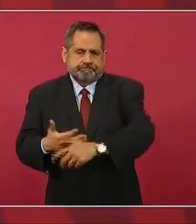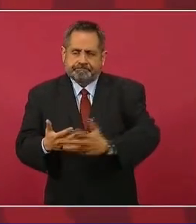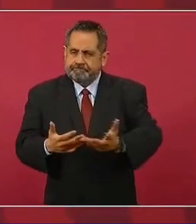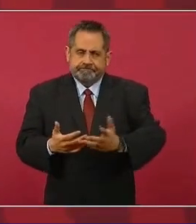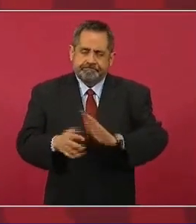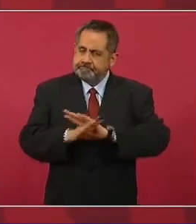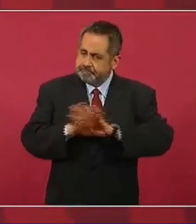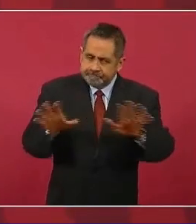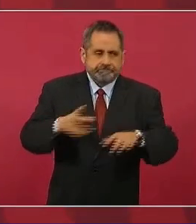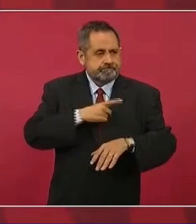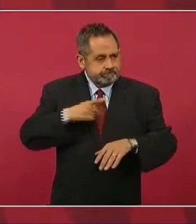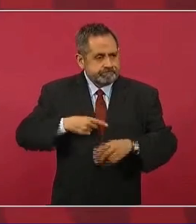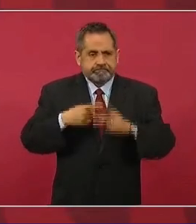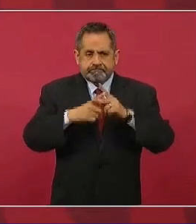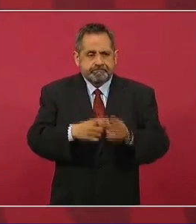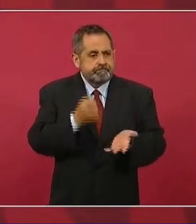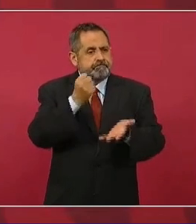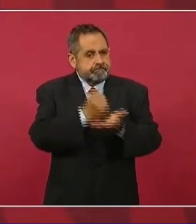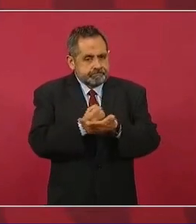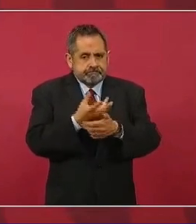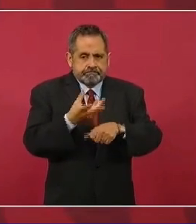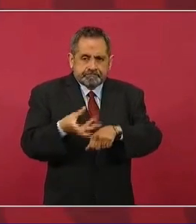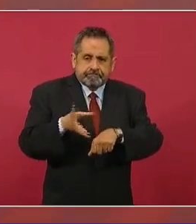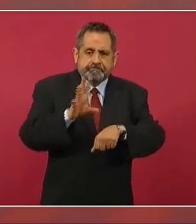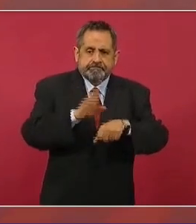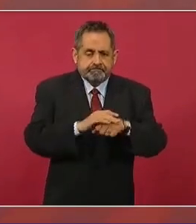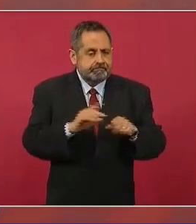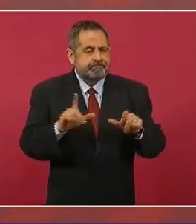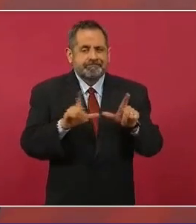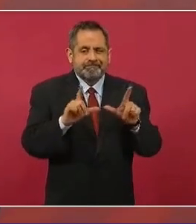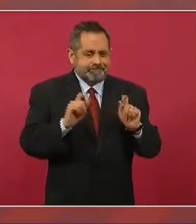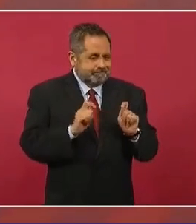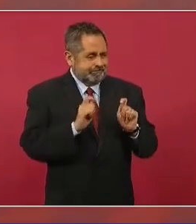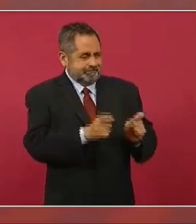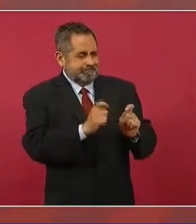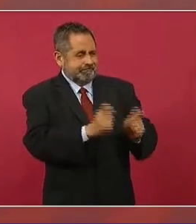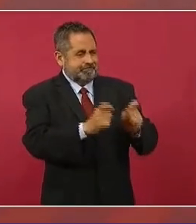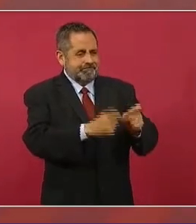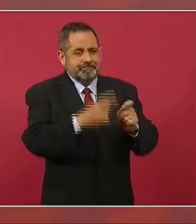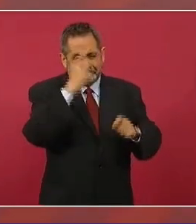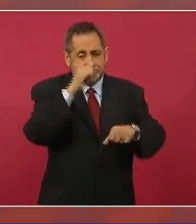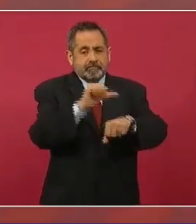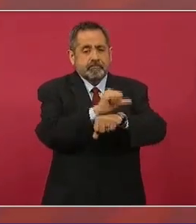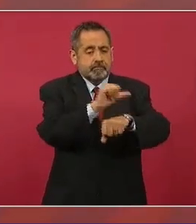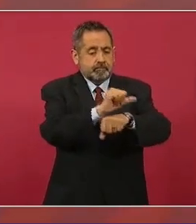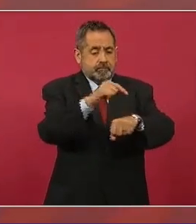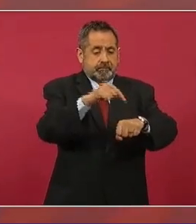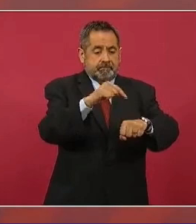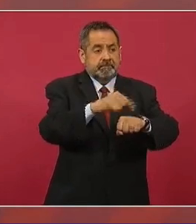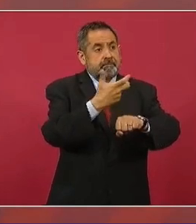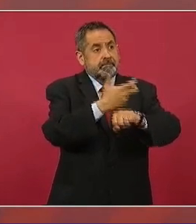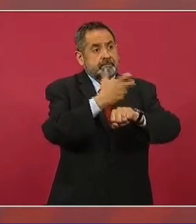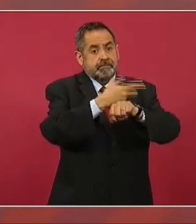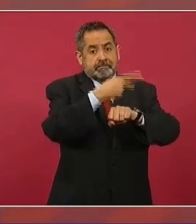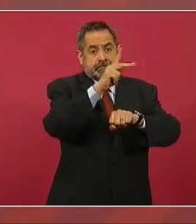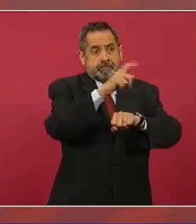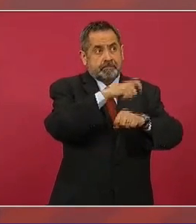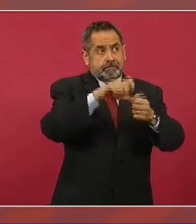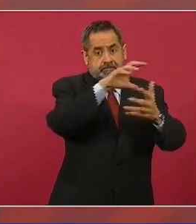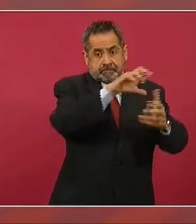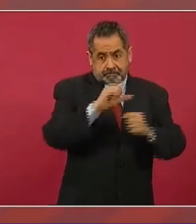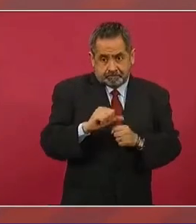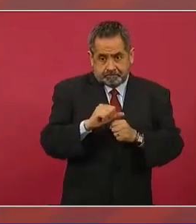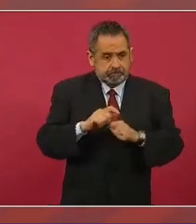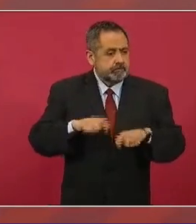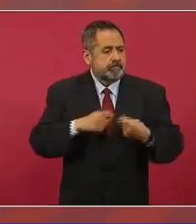estar atendiendo a la gente que